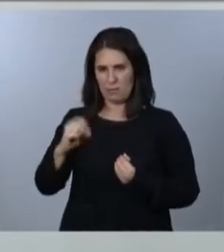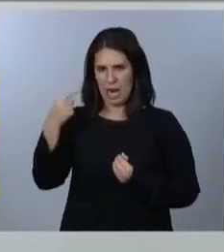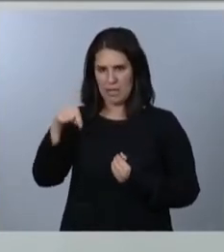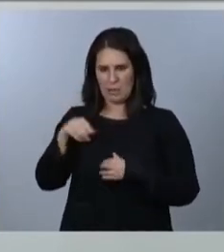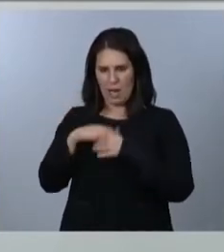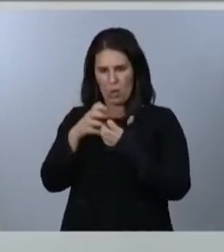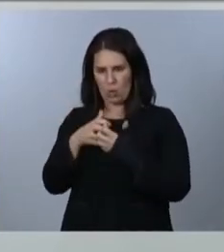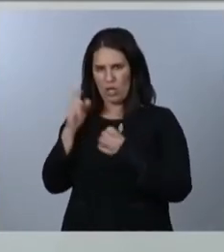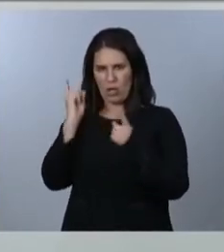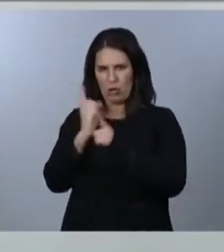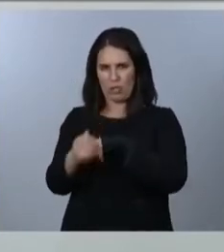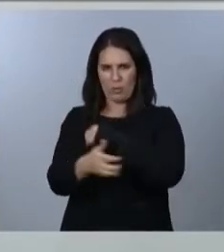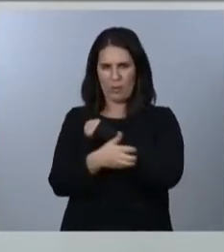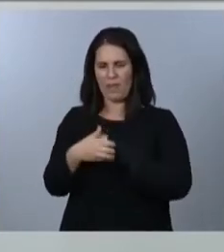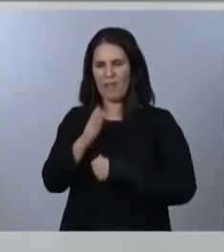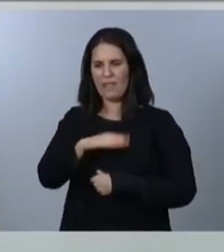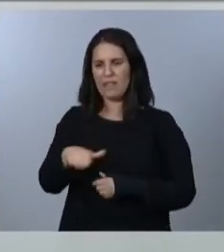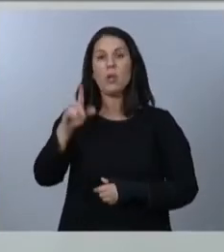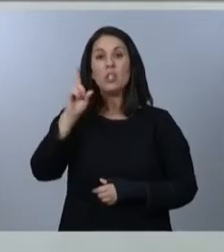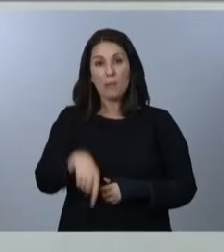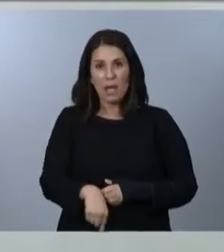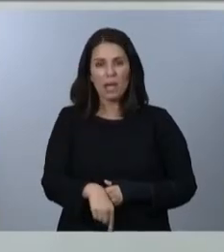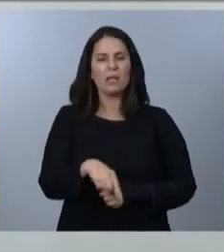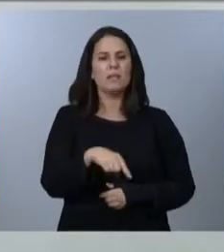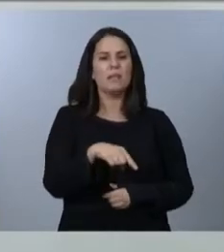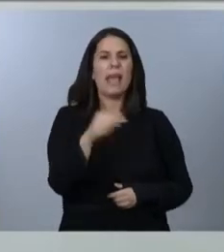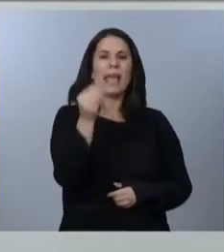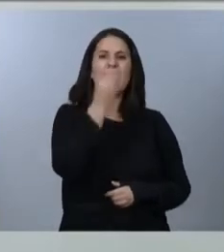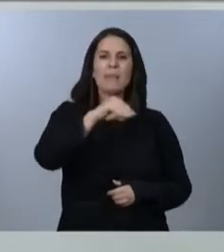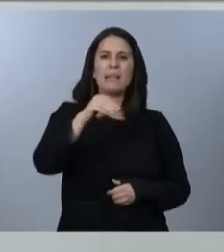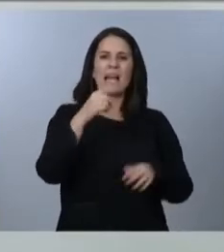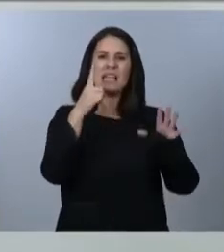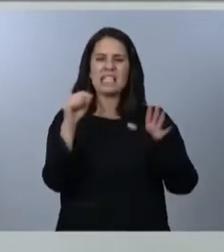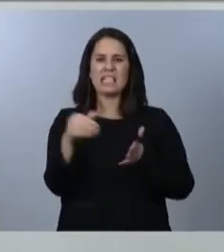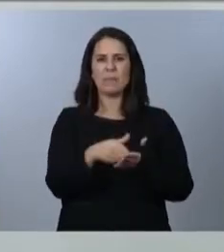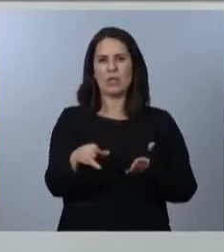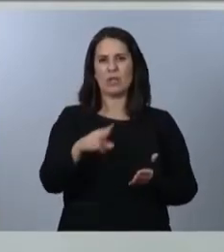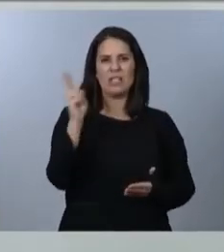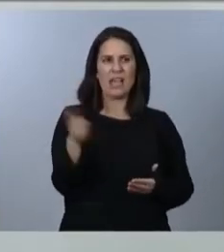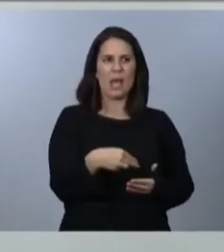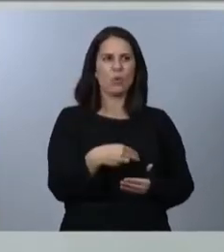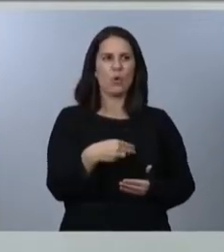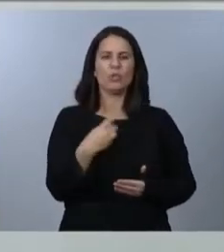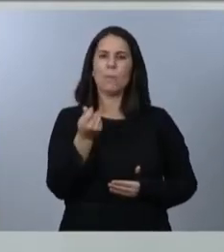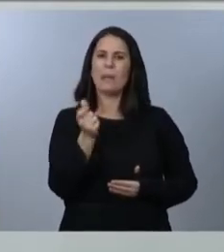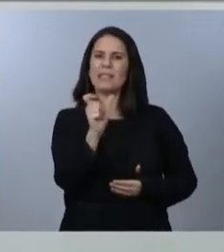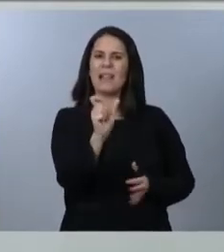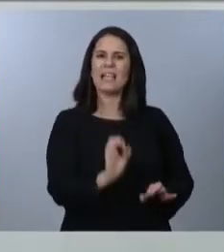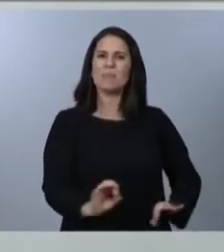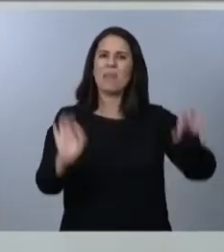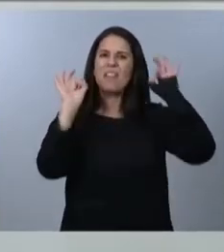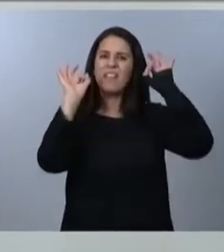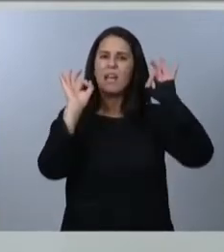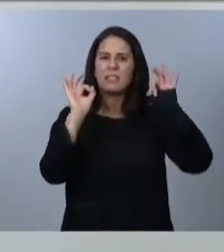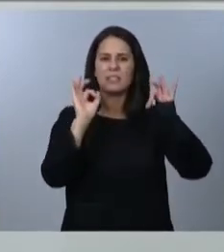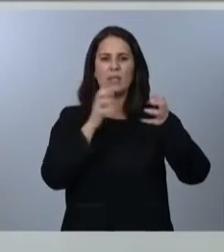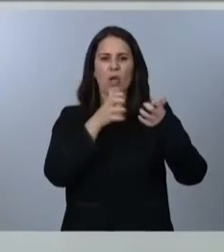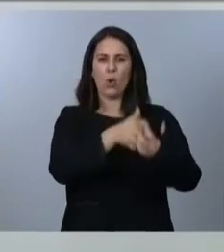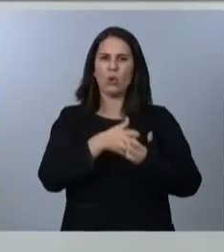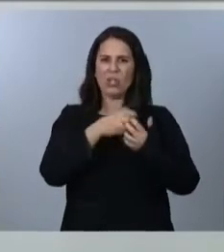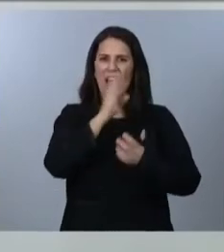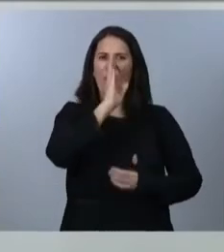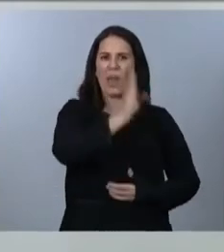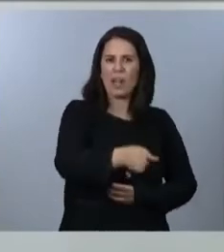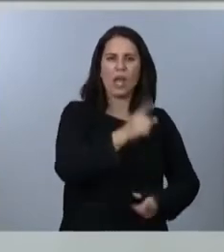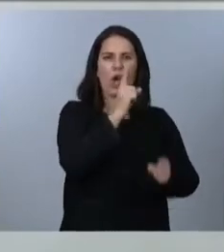pobreza infantil, vamos a incrementar en 60 millones de euros las partidas específicas destinadas a la lucha directa contra la pobreza